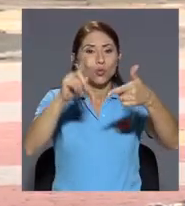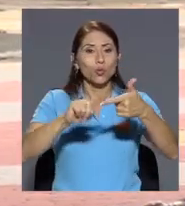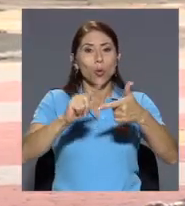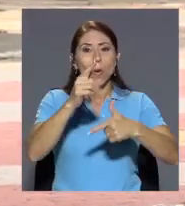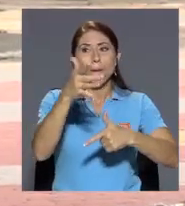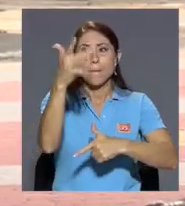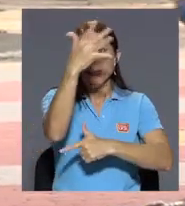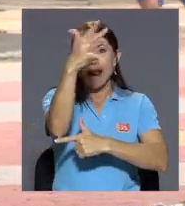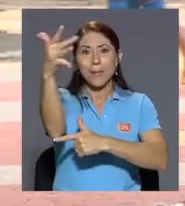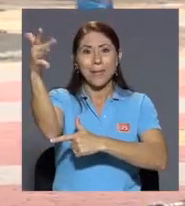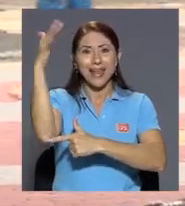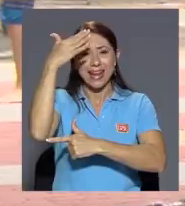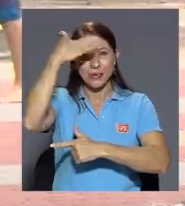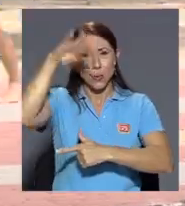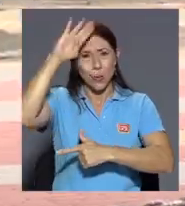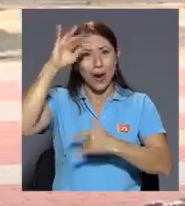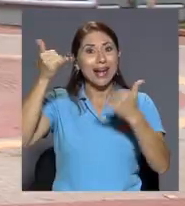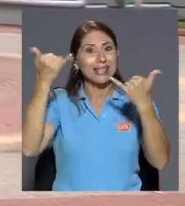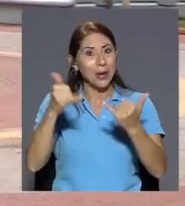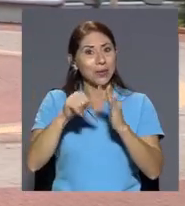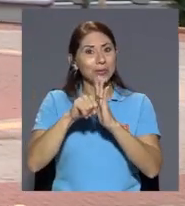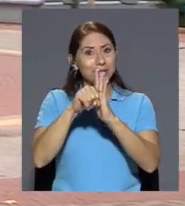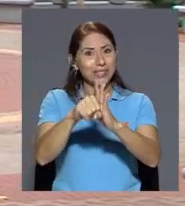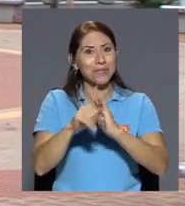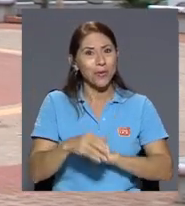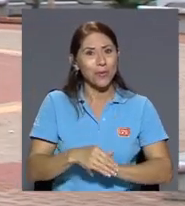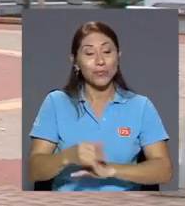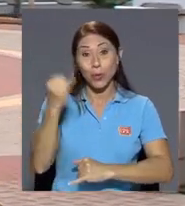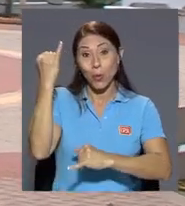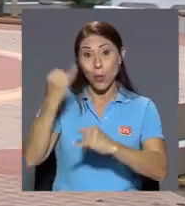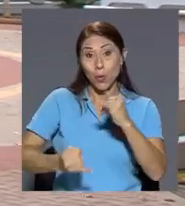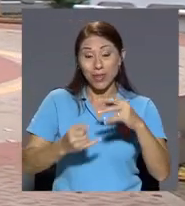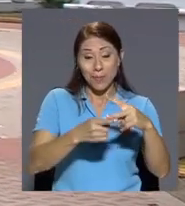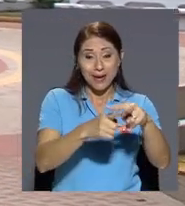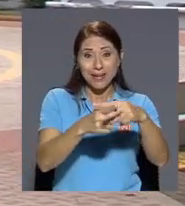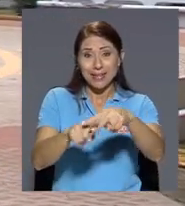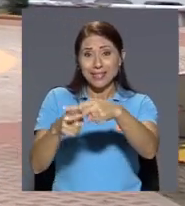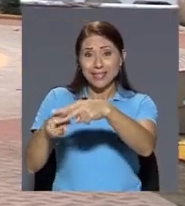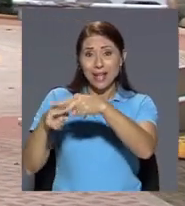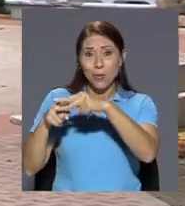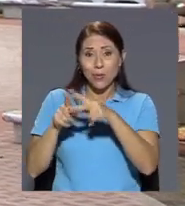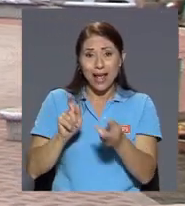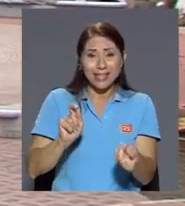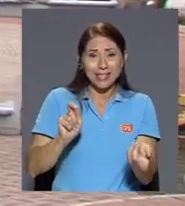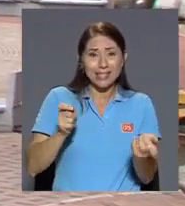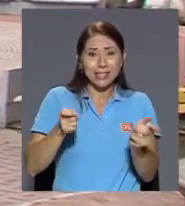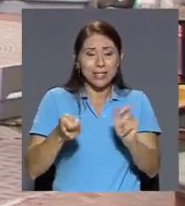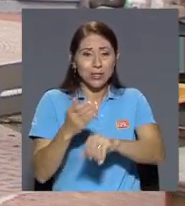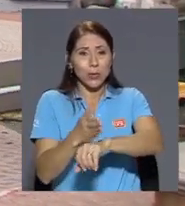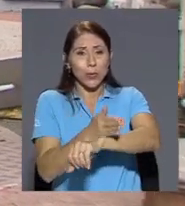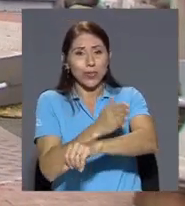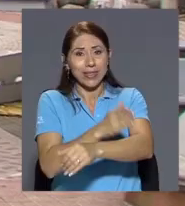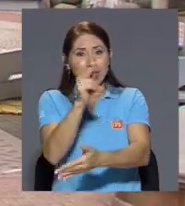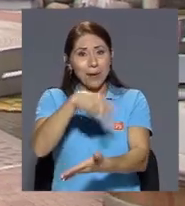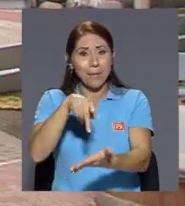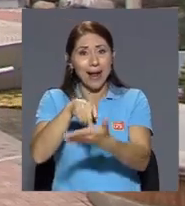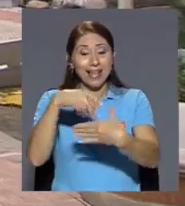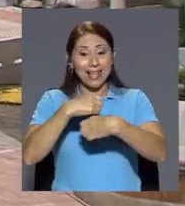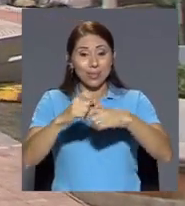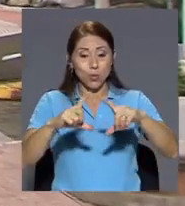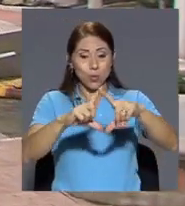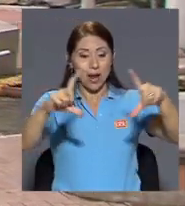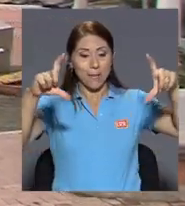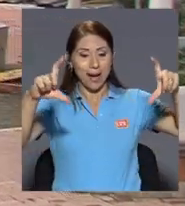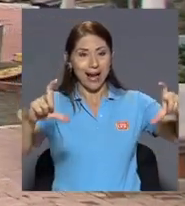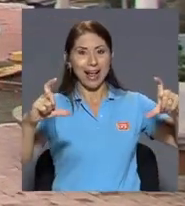símbolo y en la última restauración que hicimos del parque colocamos una placa que decía los niños